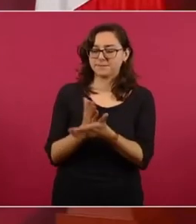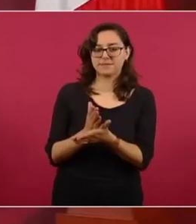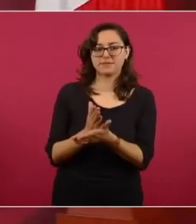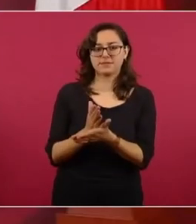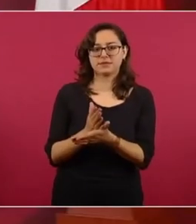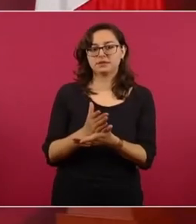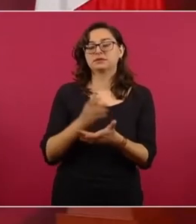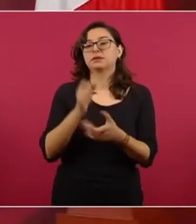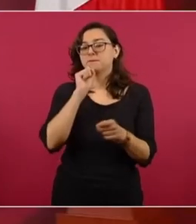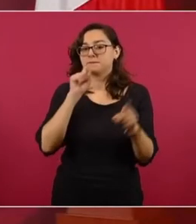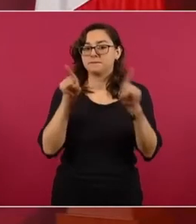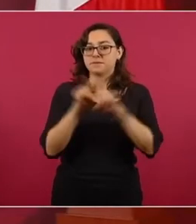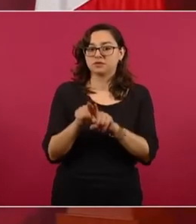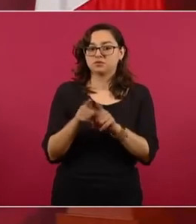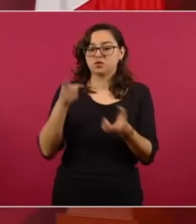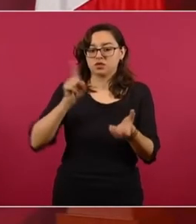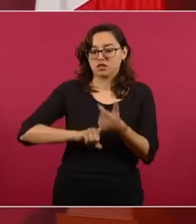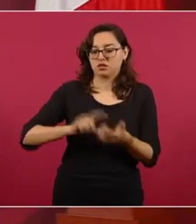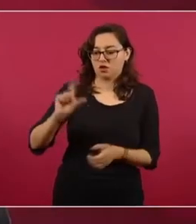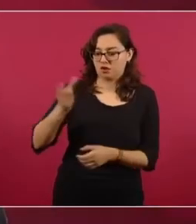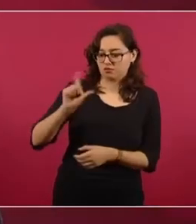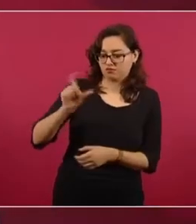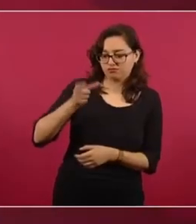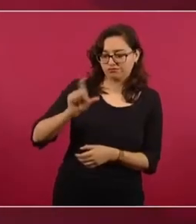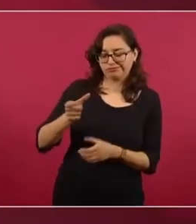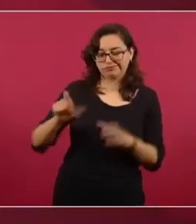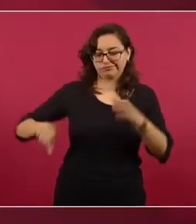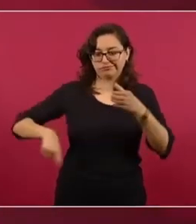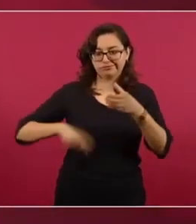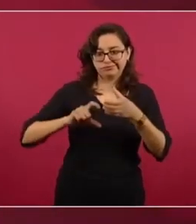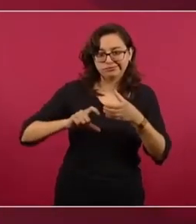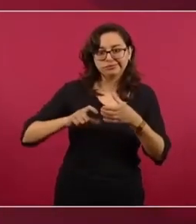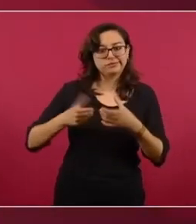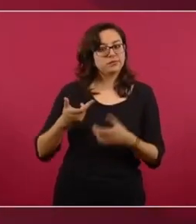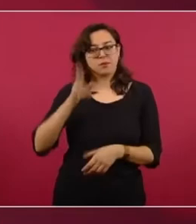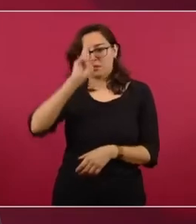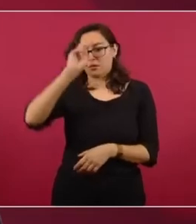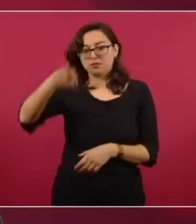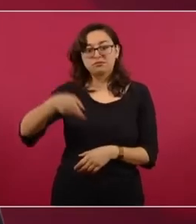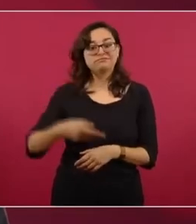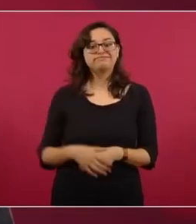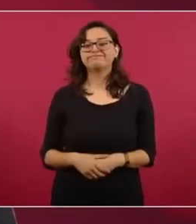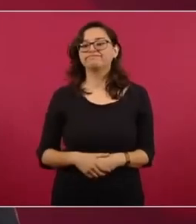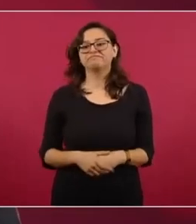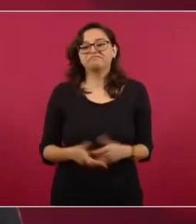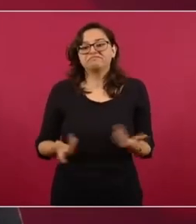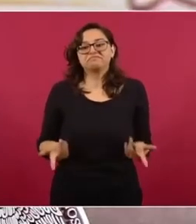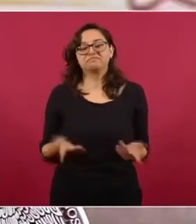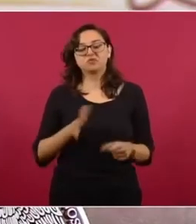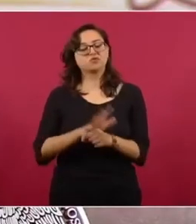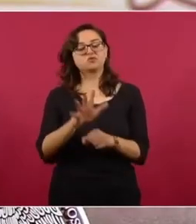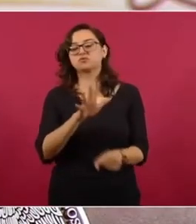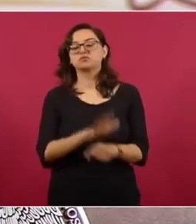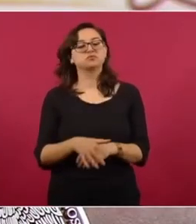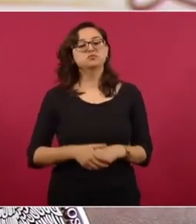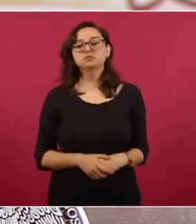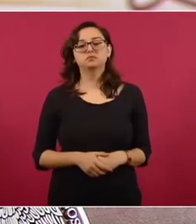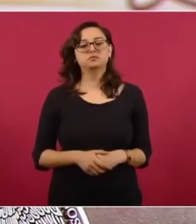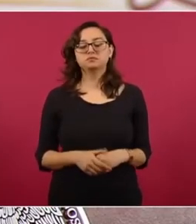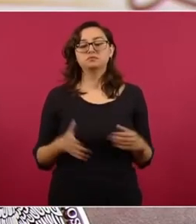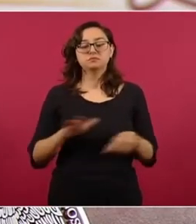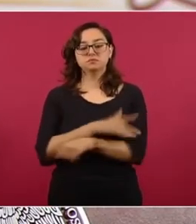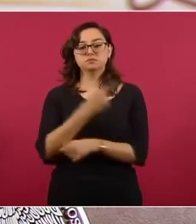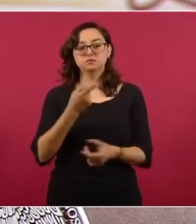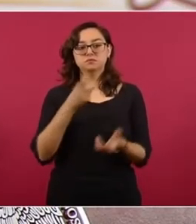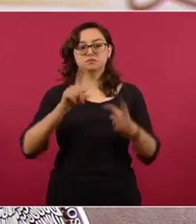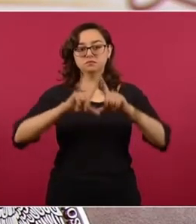utilizarlos. Pero el punto es que esto ha sido insuficiente. Ha sido insuficiente porque en el territorio nacional, al